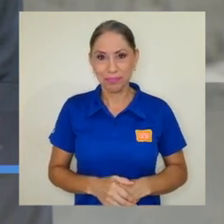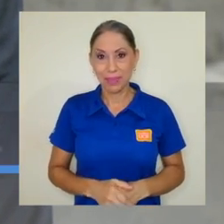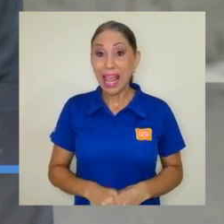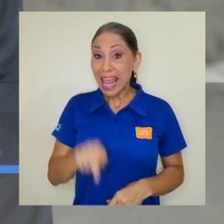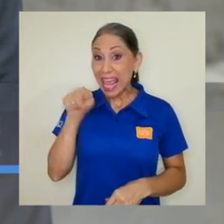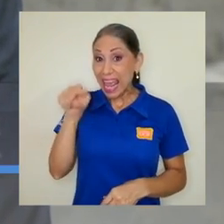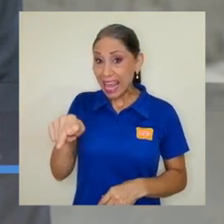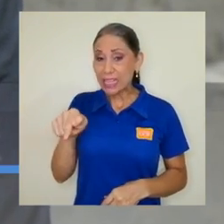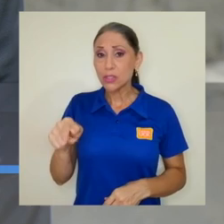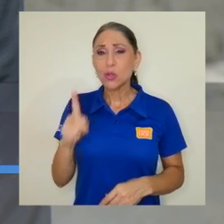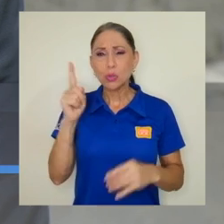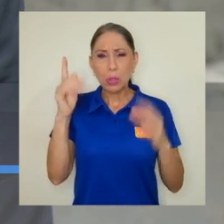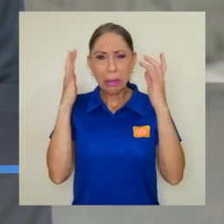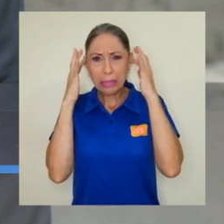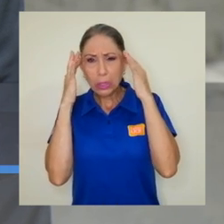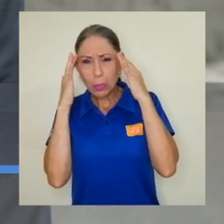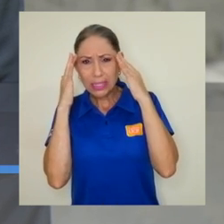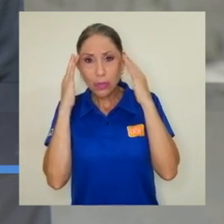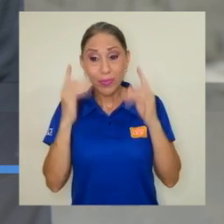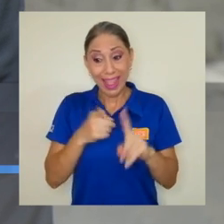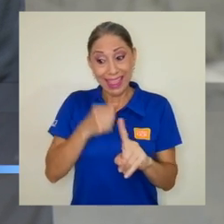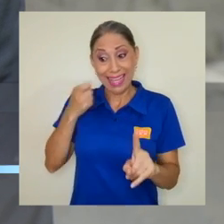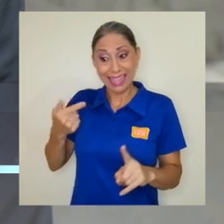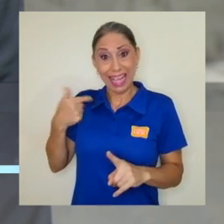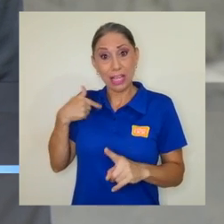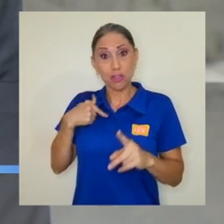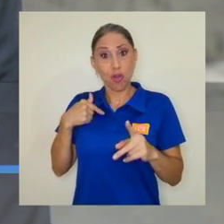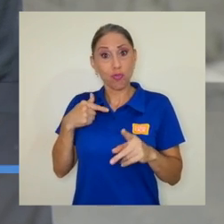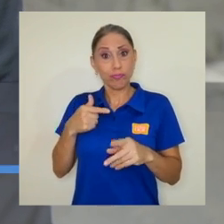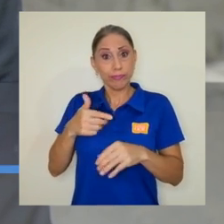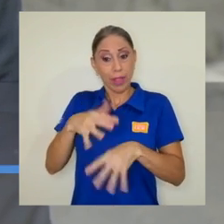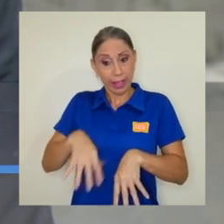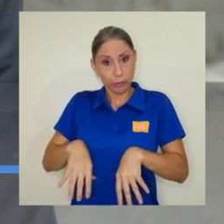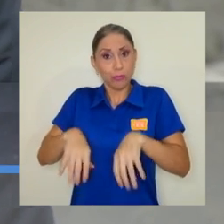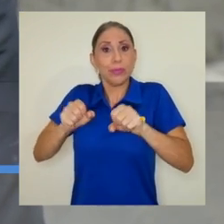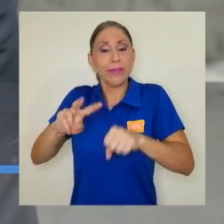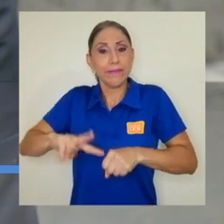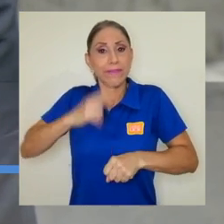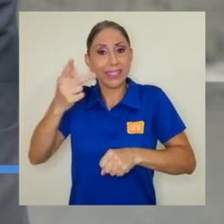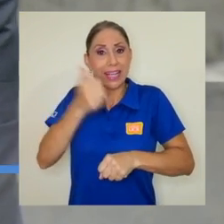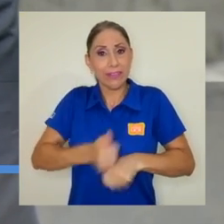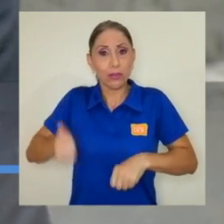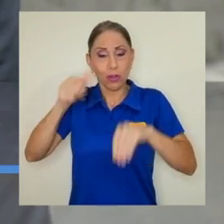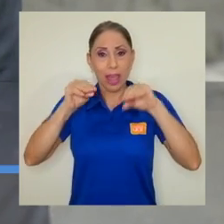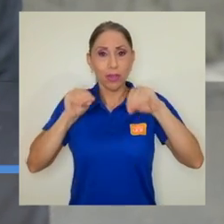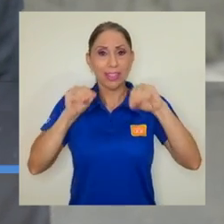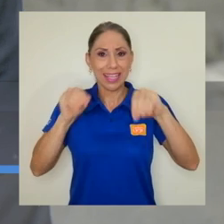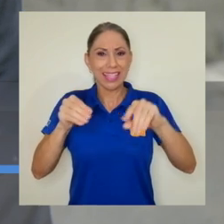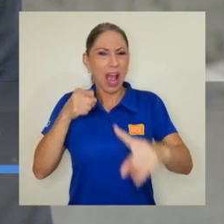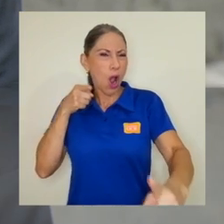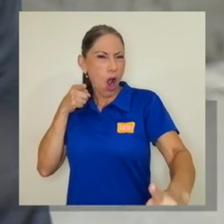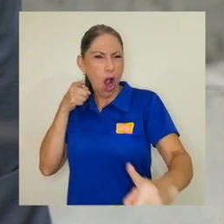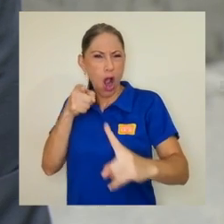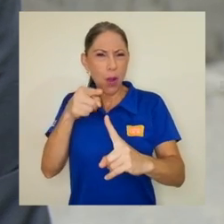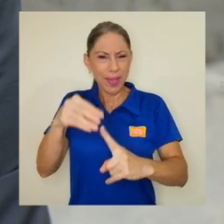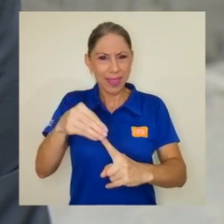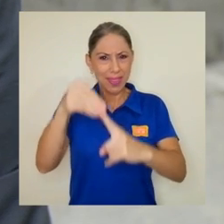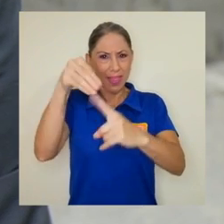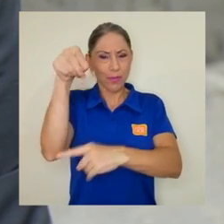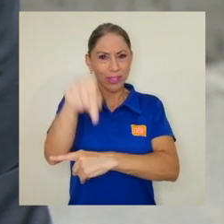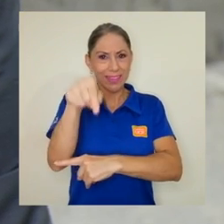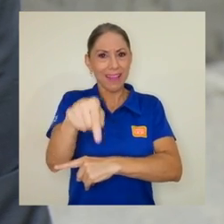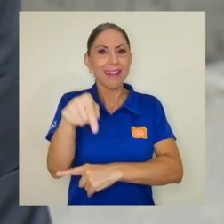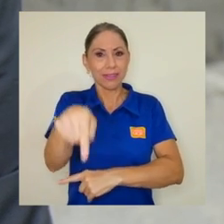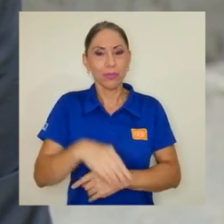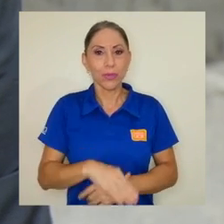en realidad es una preocupación que desde que llegué a la disertoría de docencia he querido, digamos, colocar como objetivo central del trabajo de la disertoría de